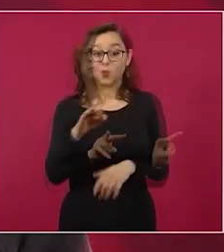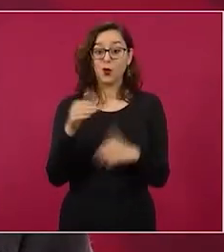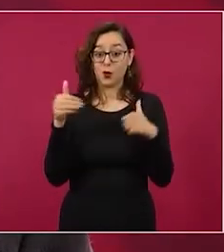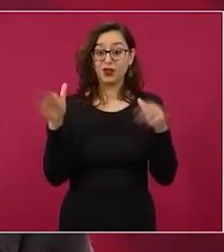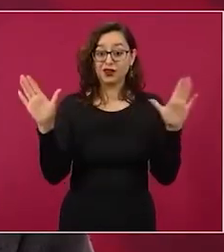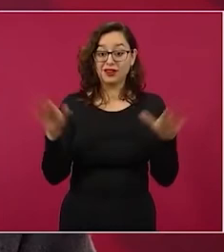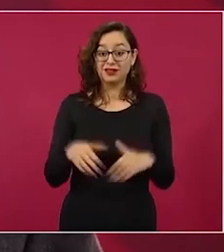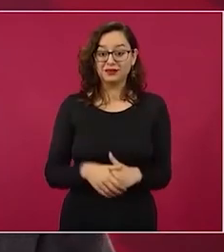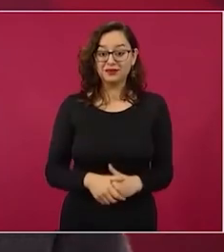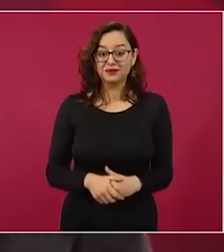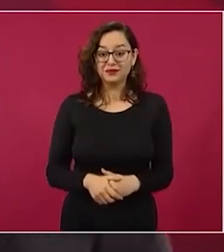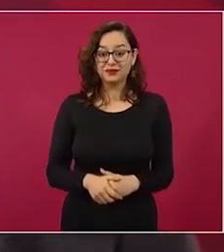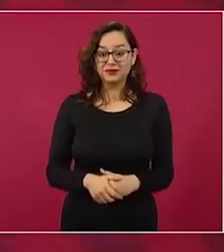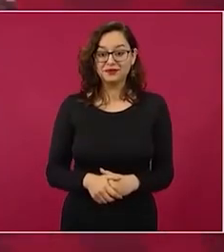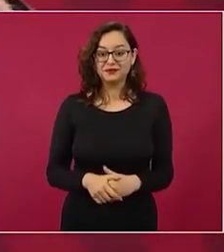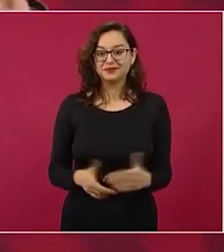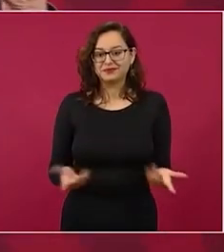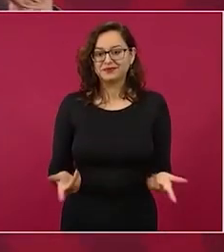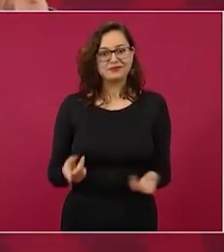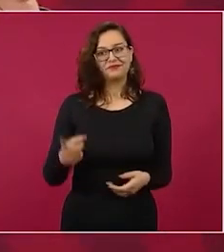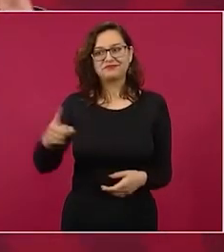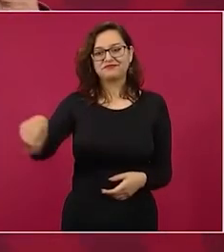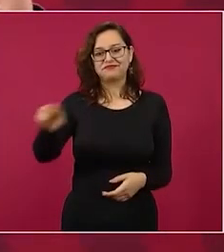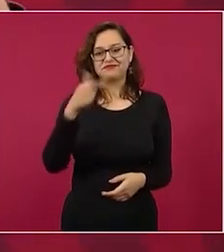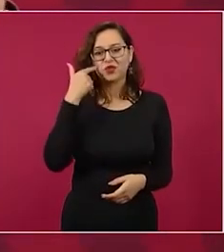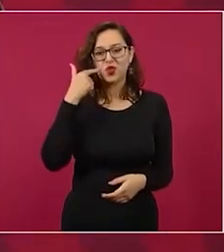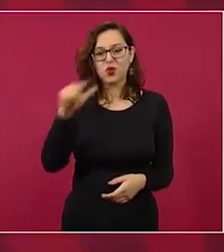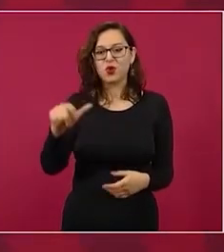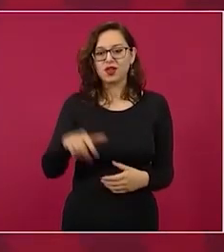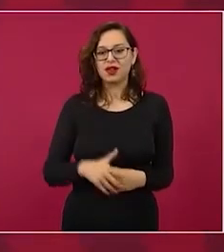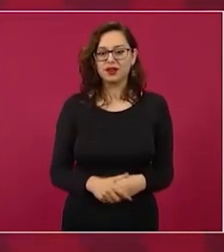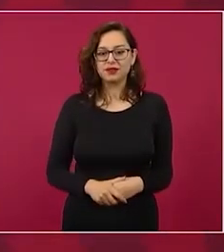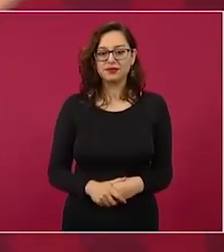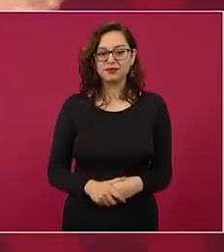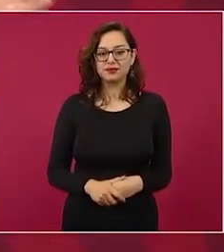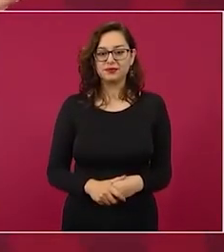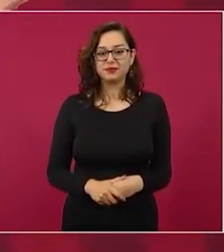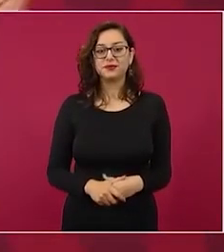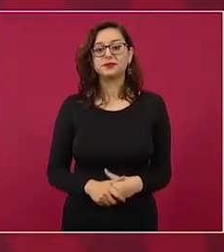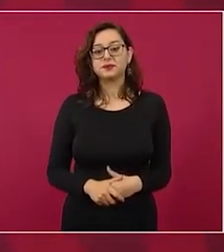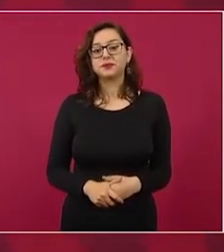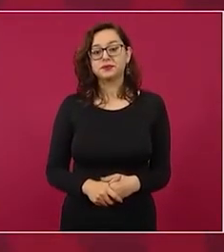entonces lo de la pregunta pues sí